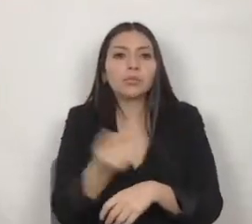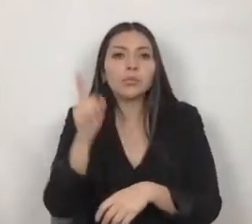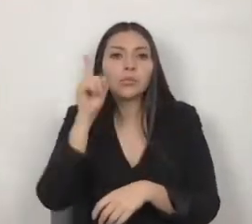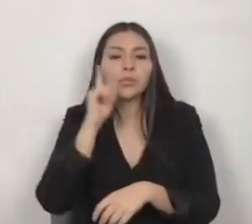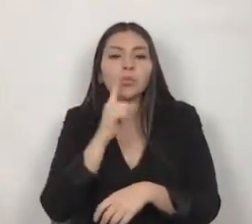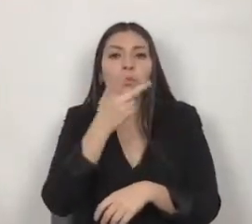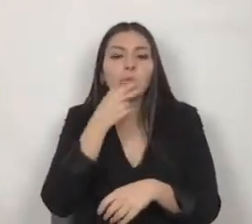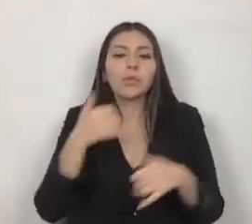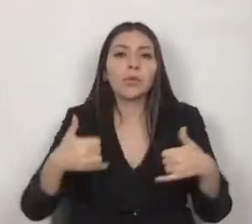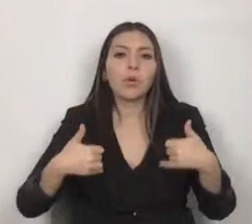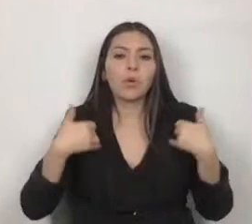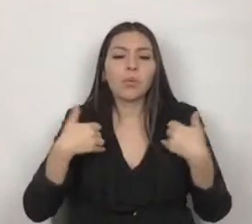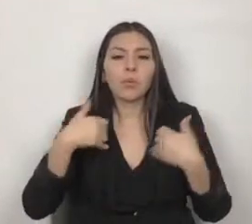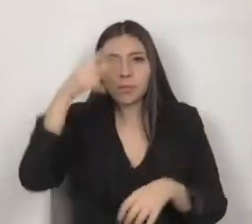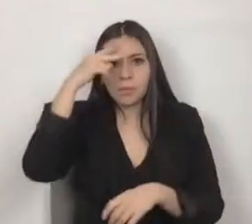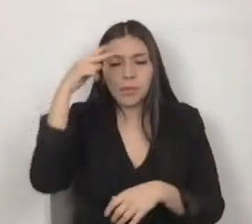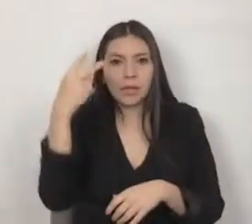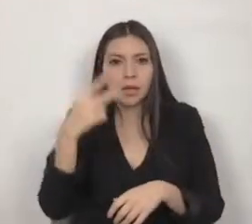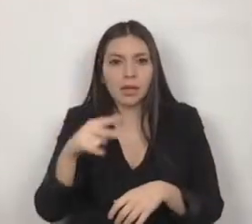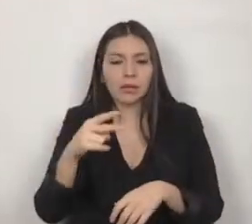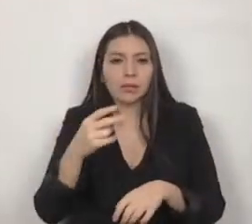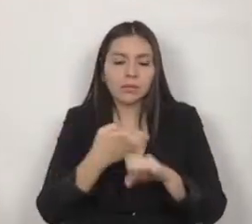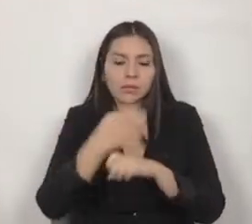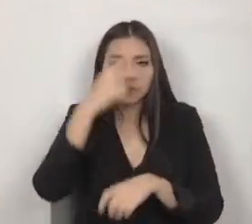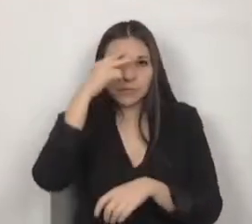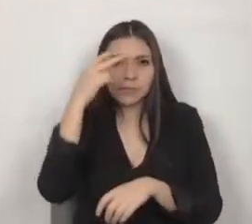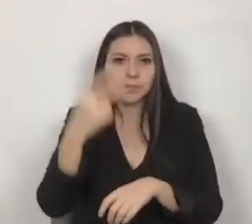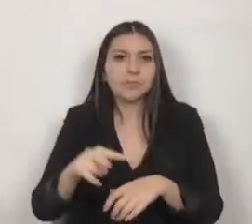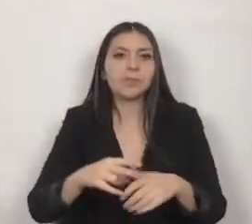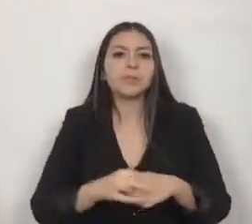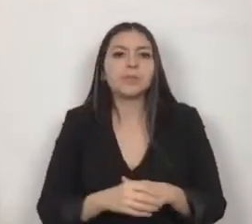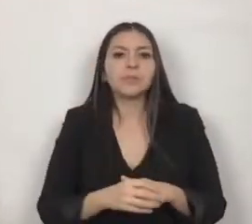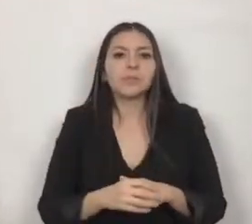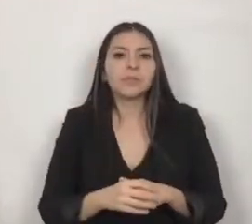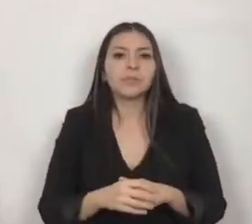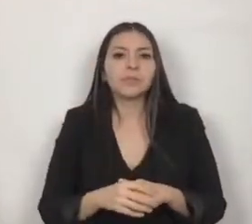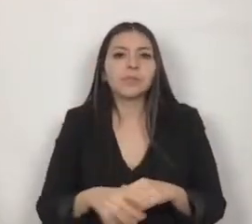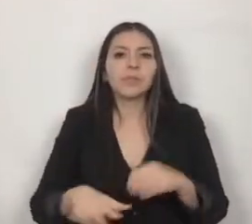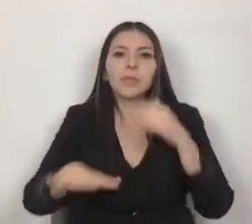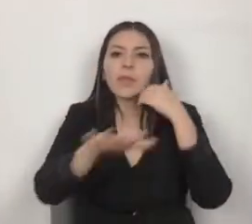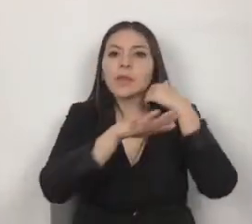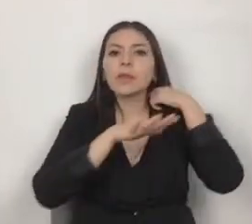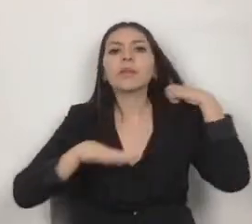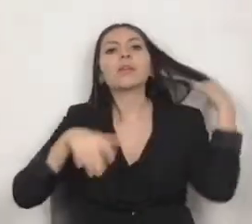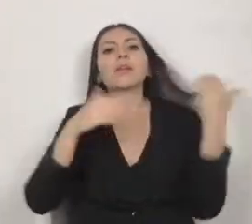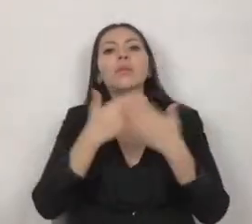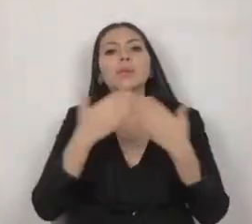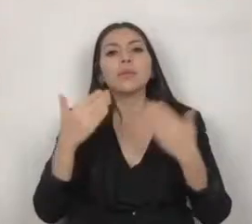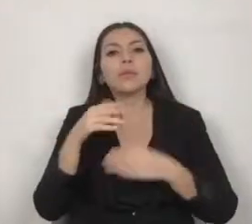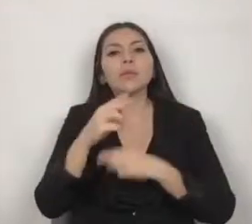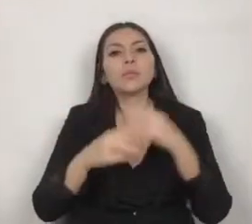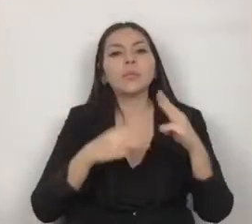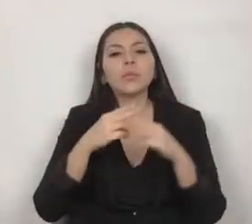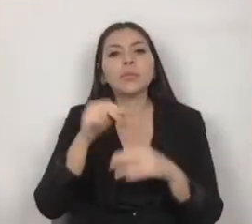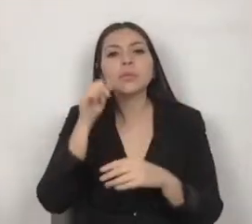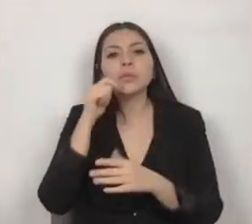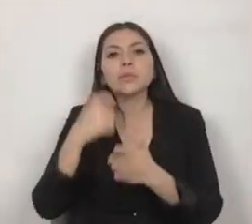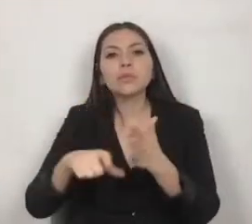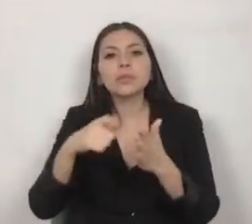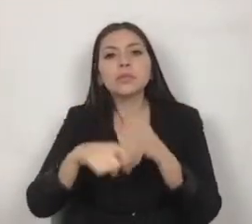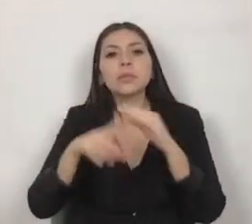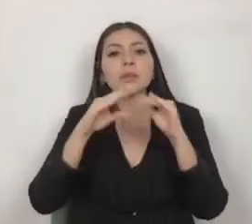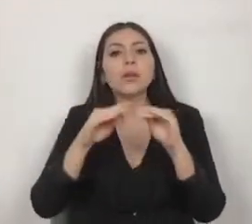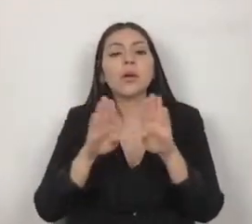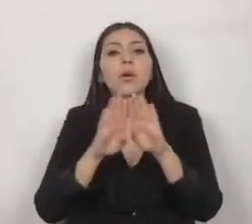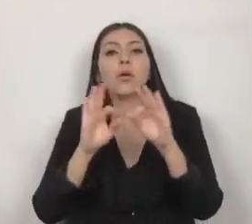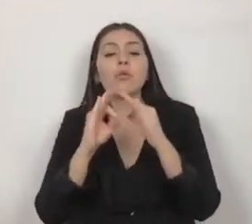los adolescentes mexiquenses. En un mundo consumista como en el que vivimos, en el que se nos enseña a vivir bajo estándares